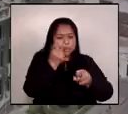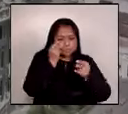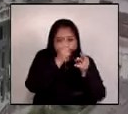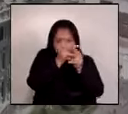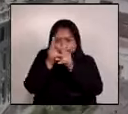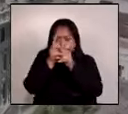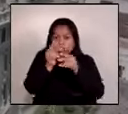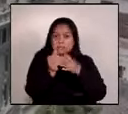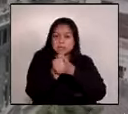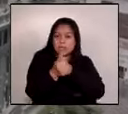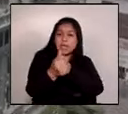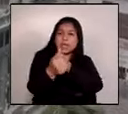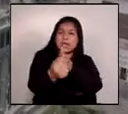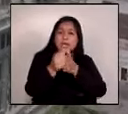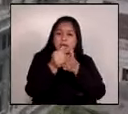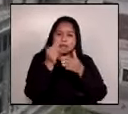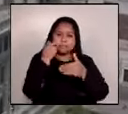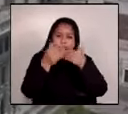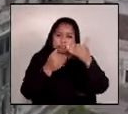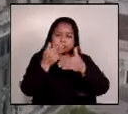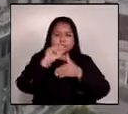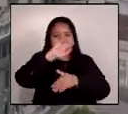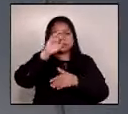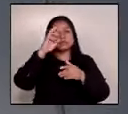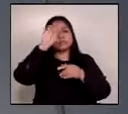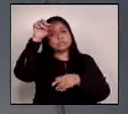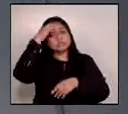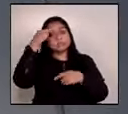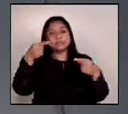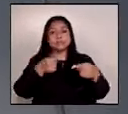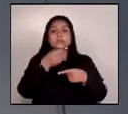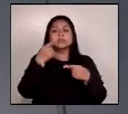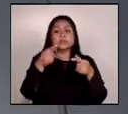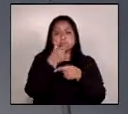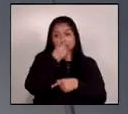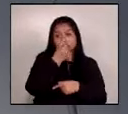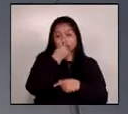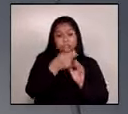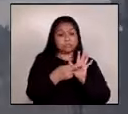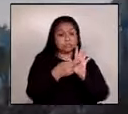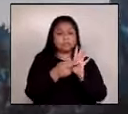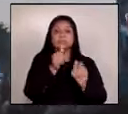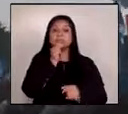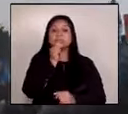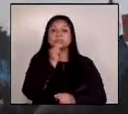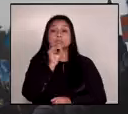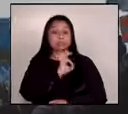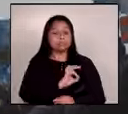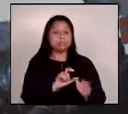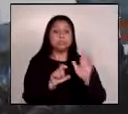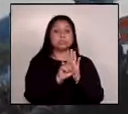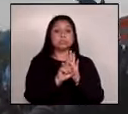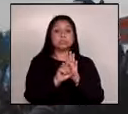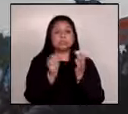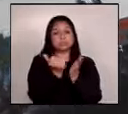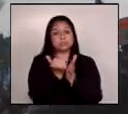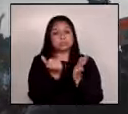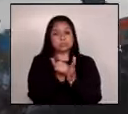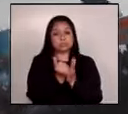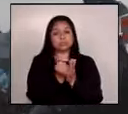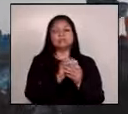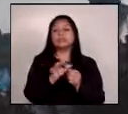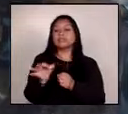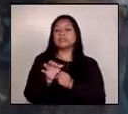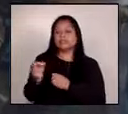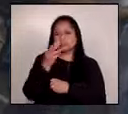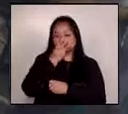guiar el rumbo de nuestras políticas anticorrupción representando al sector privado sociedad civil academia y pueblos